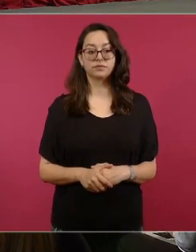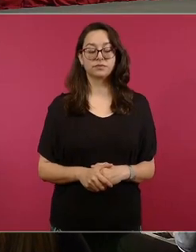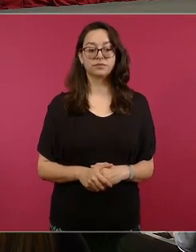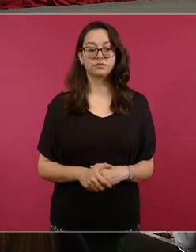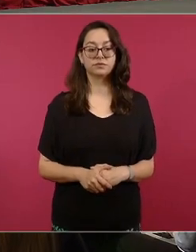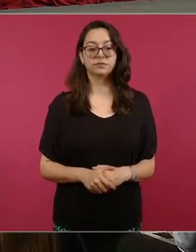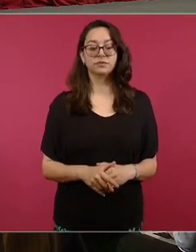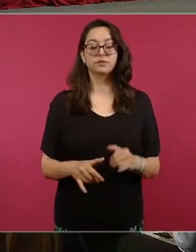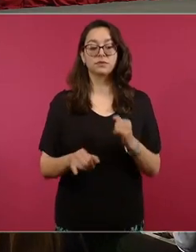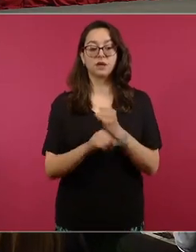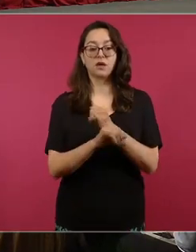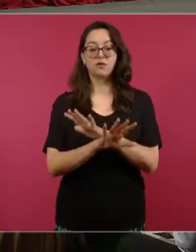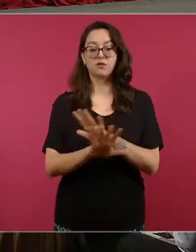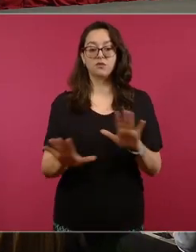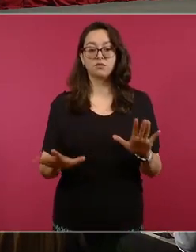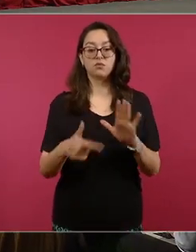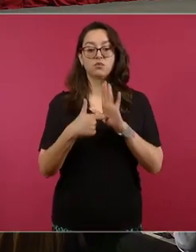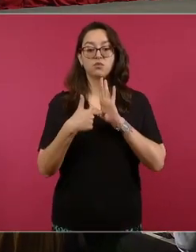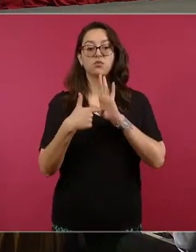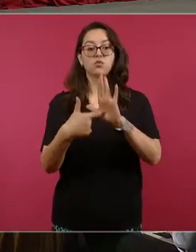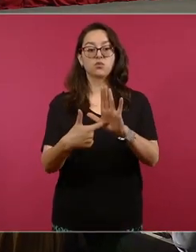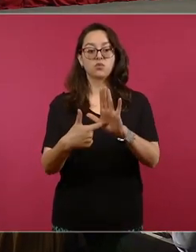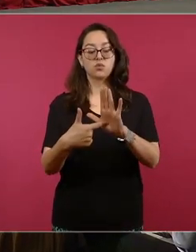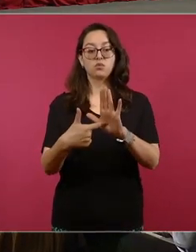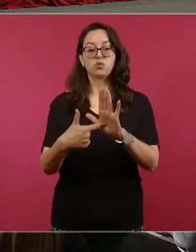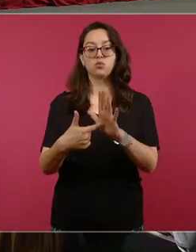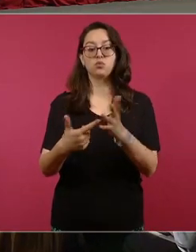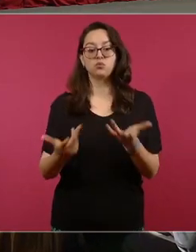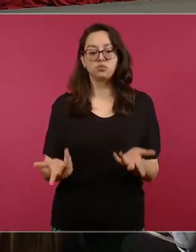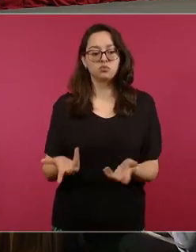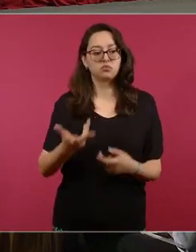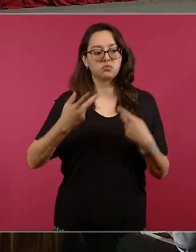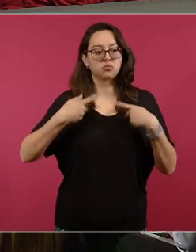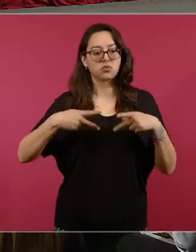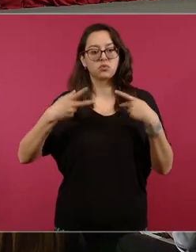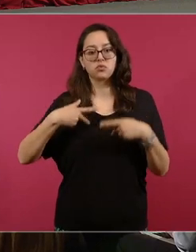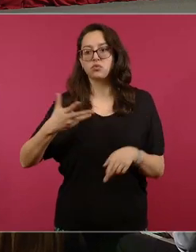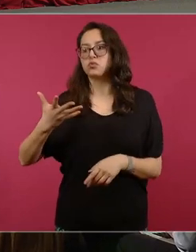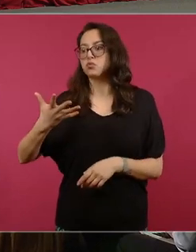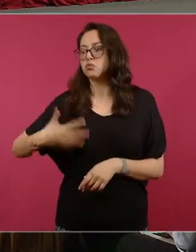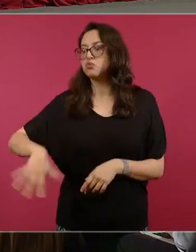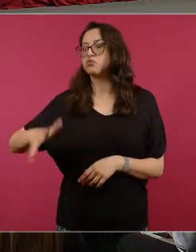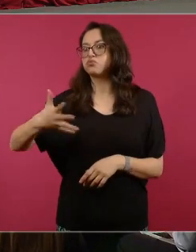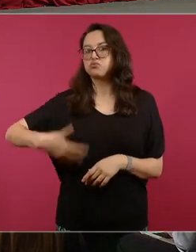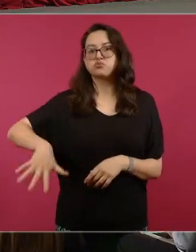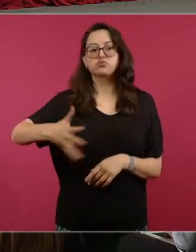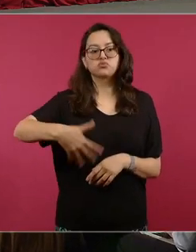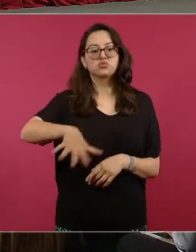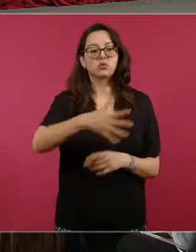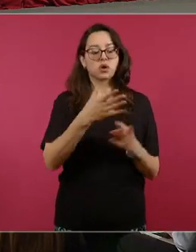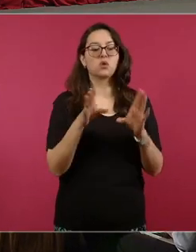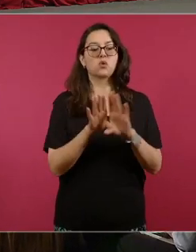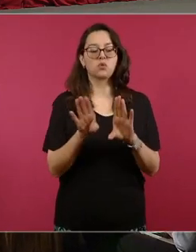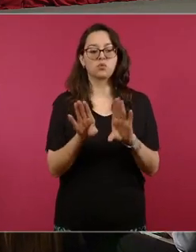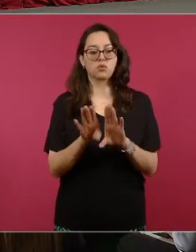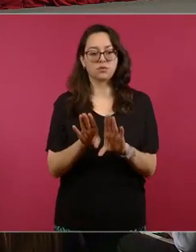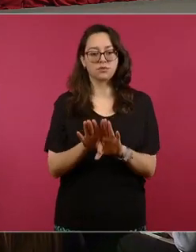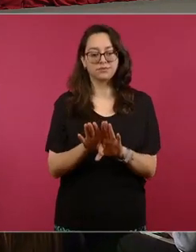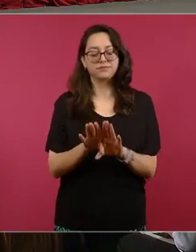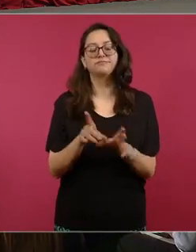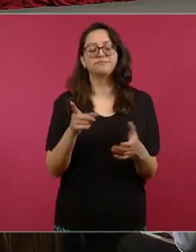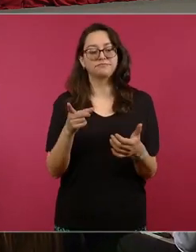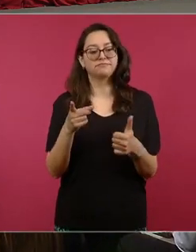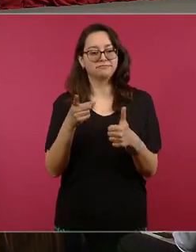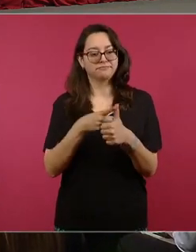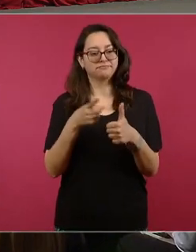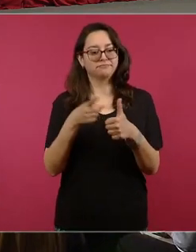respecto a la estrategia que hemos seguido para localizar a personas desaparecidas primero haciendo una